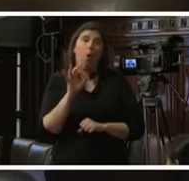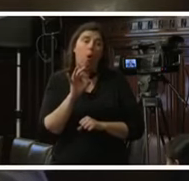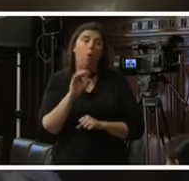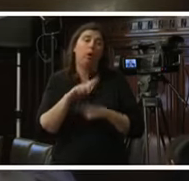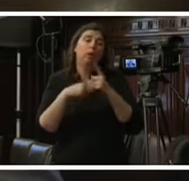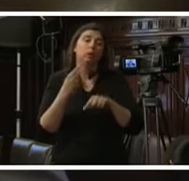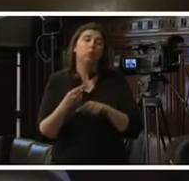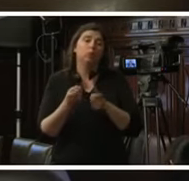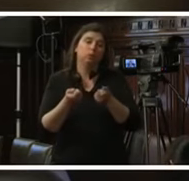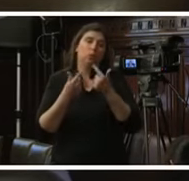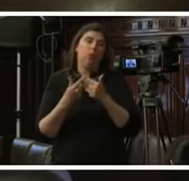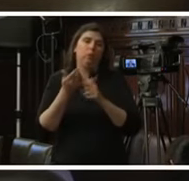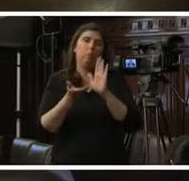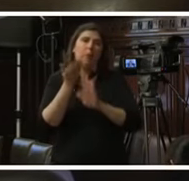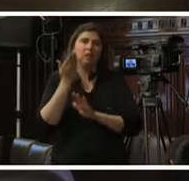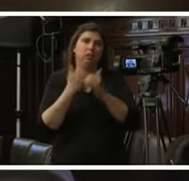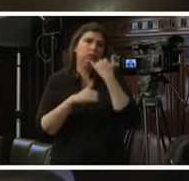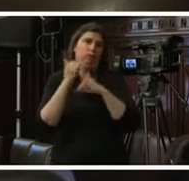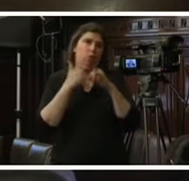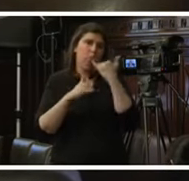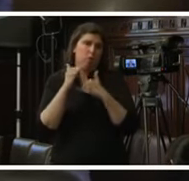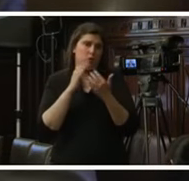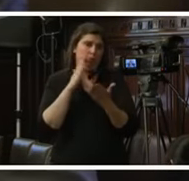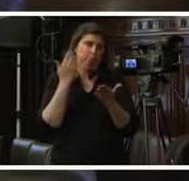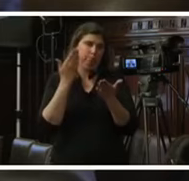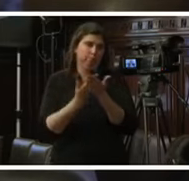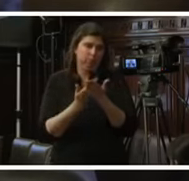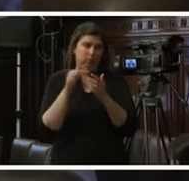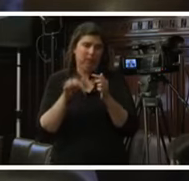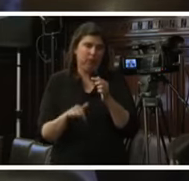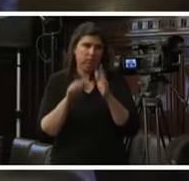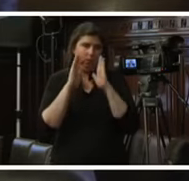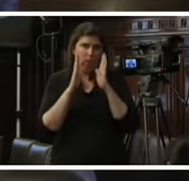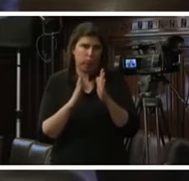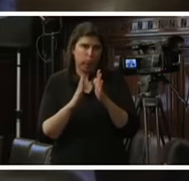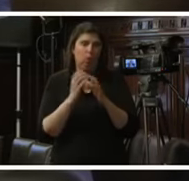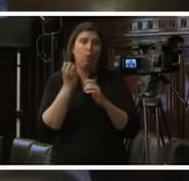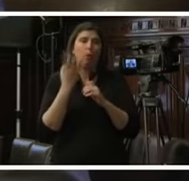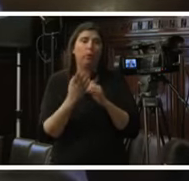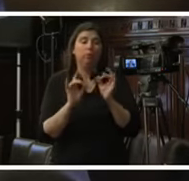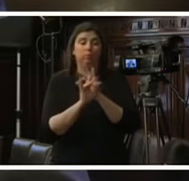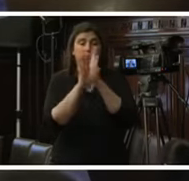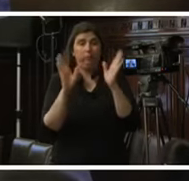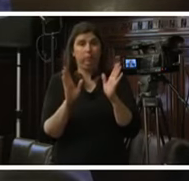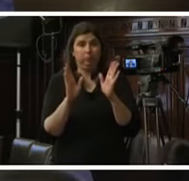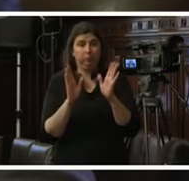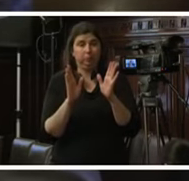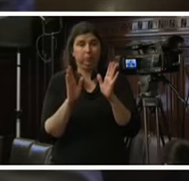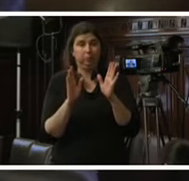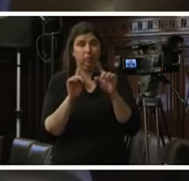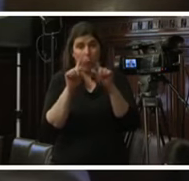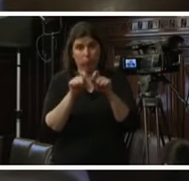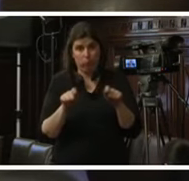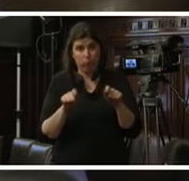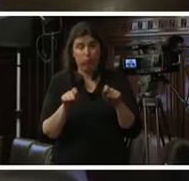relacionada con el presente caso porque es claro que la y concluyo la la